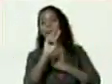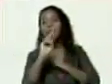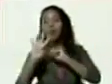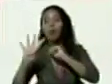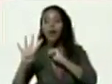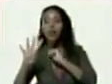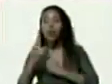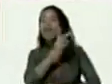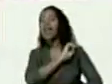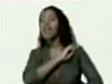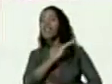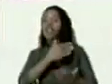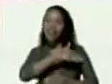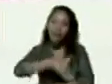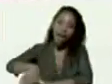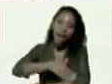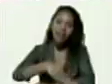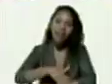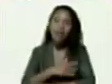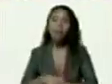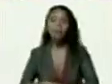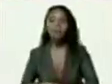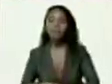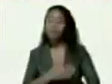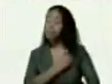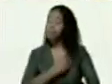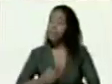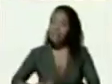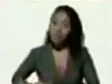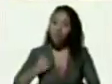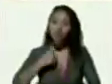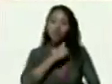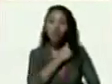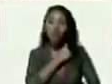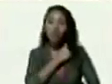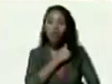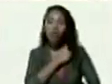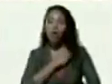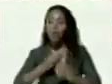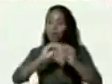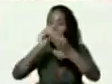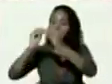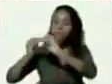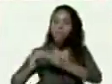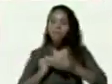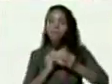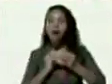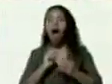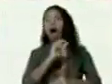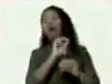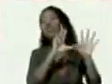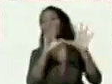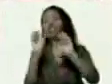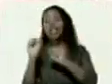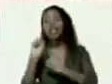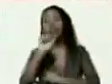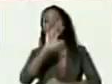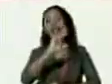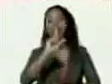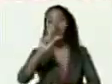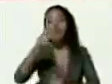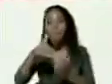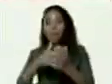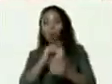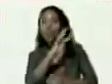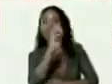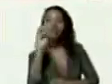jefes de calle presidente nosotros hemos caracterizado a 831.400